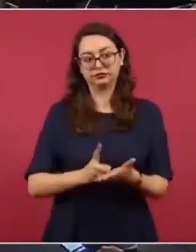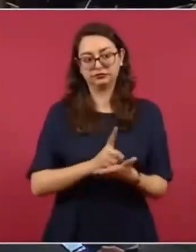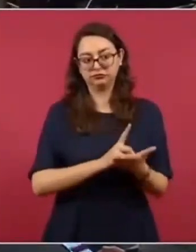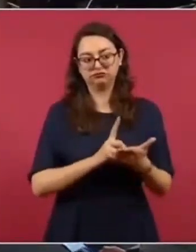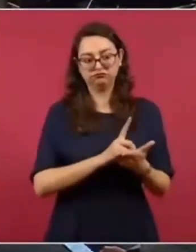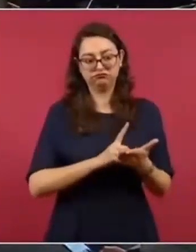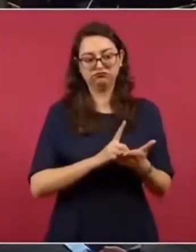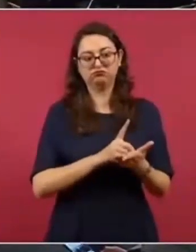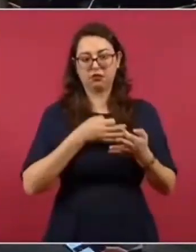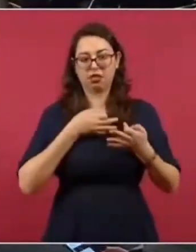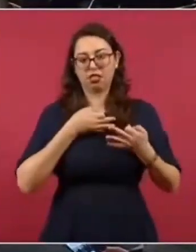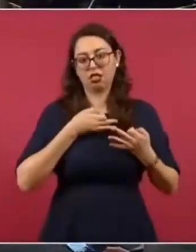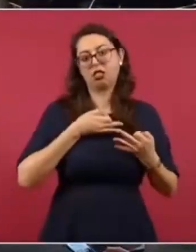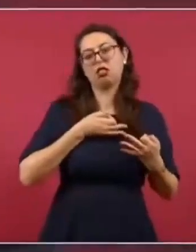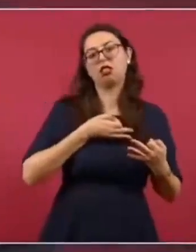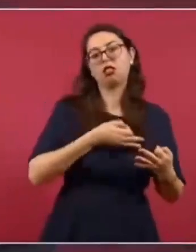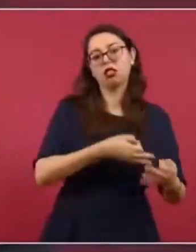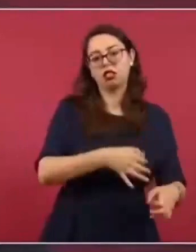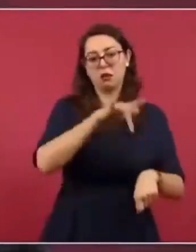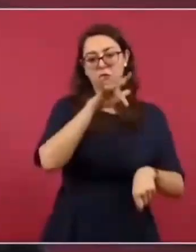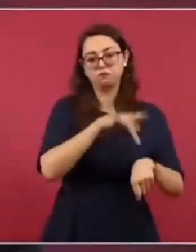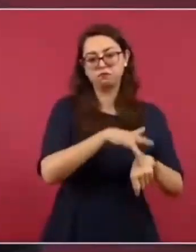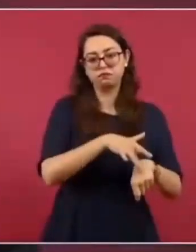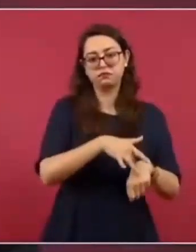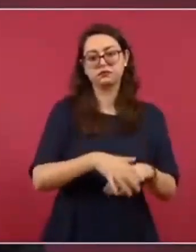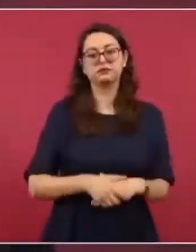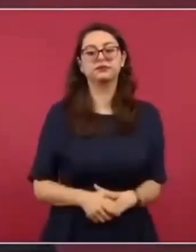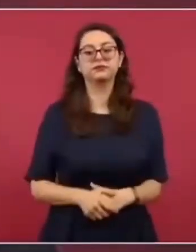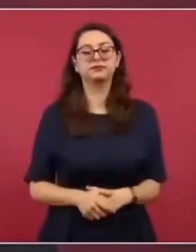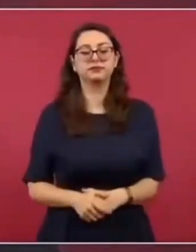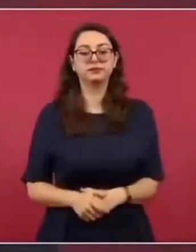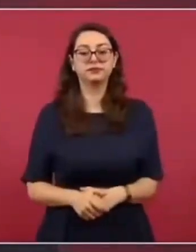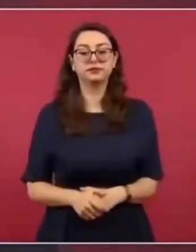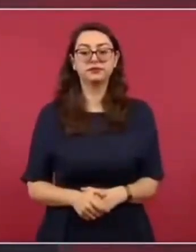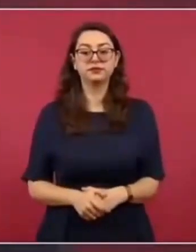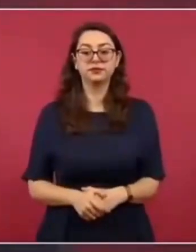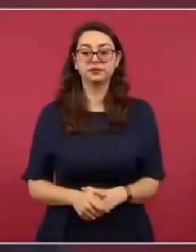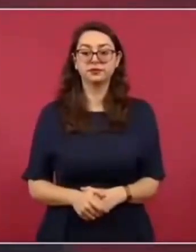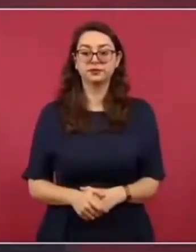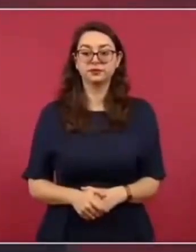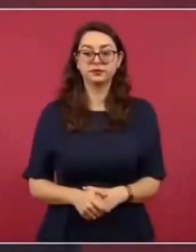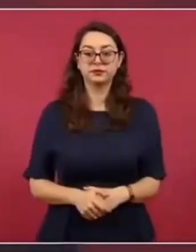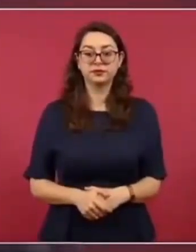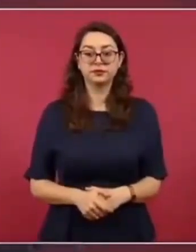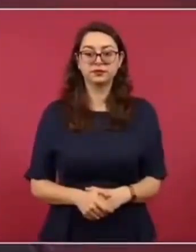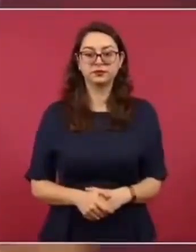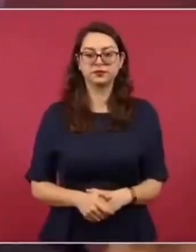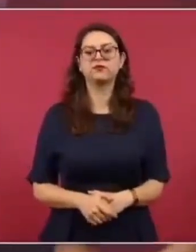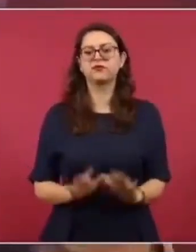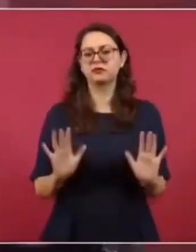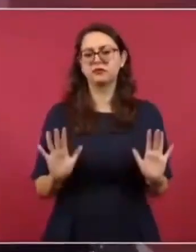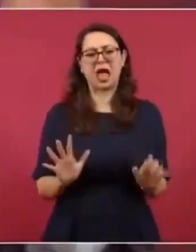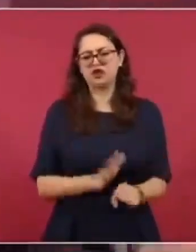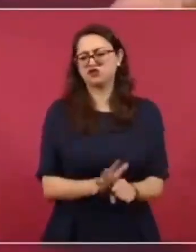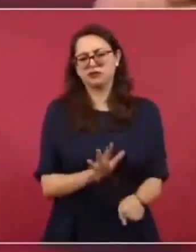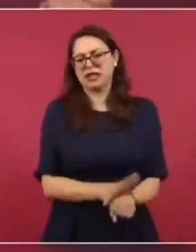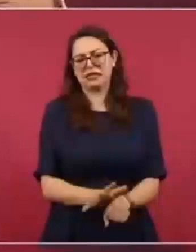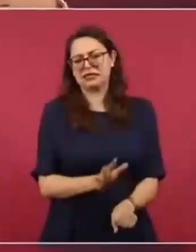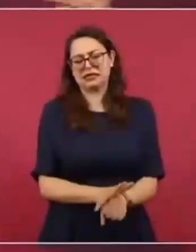se inclinen al consumo de las drogas. Entonces, ya con esto